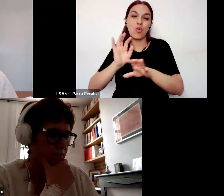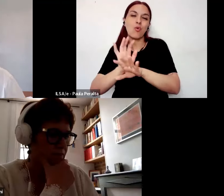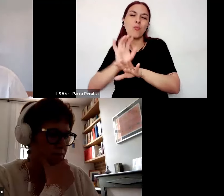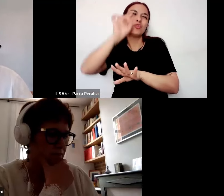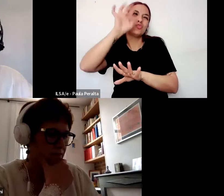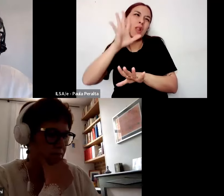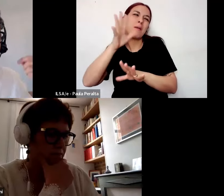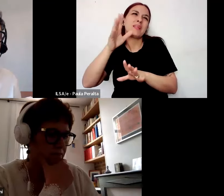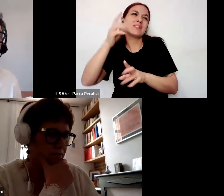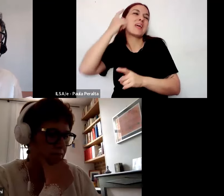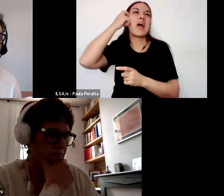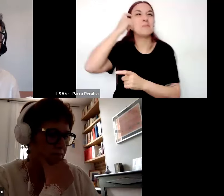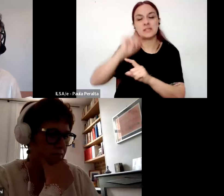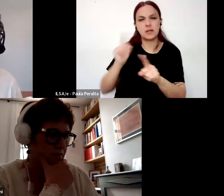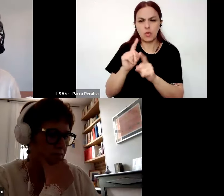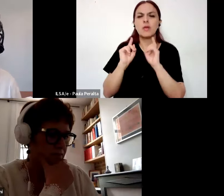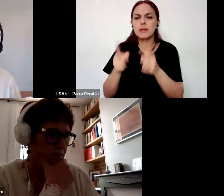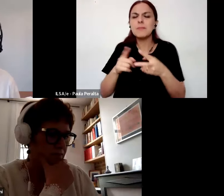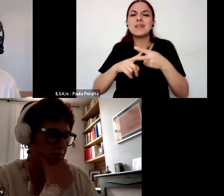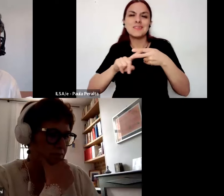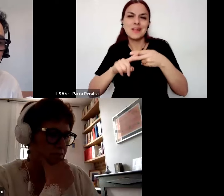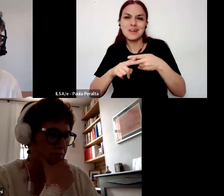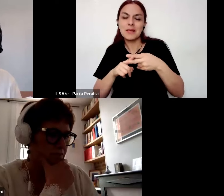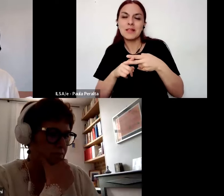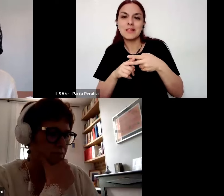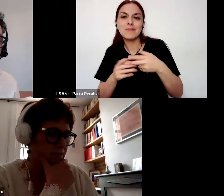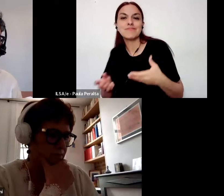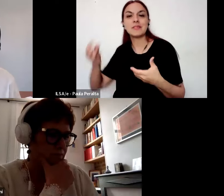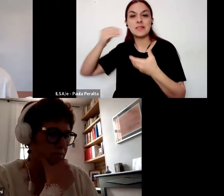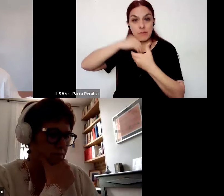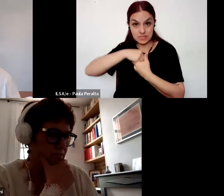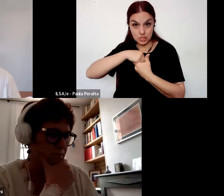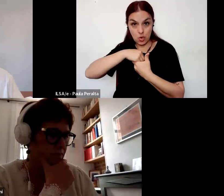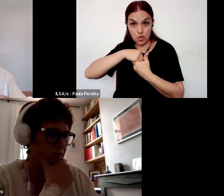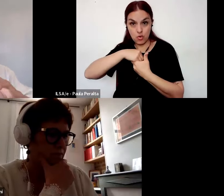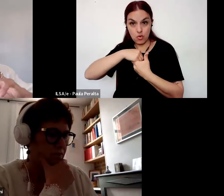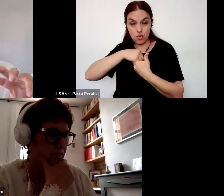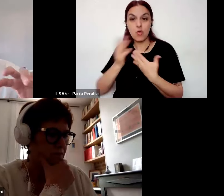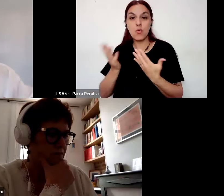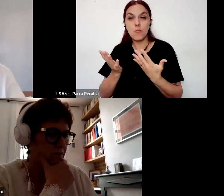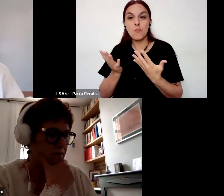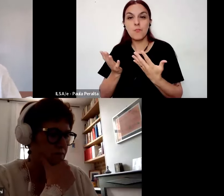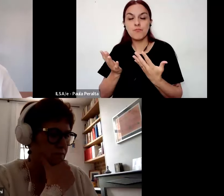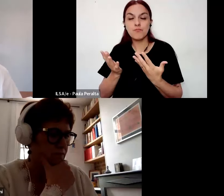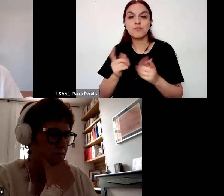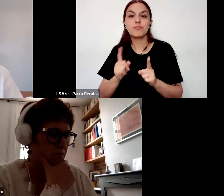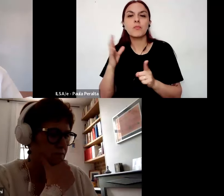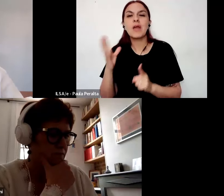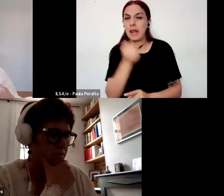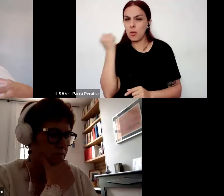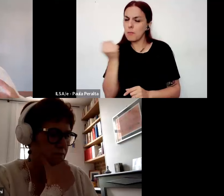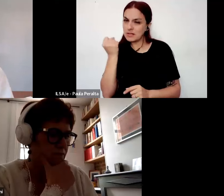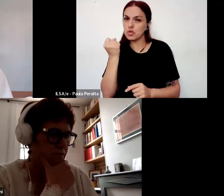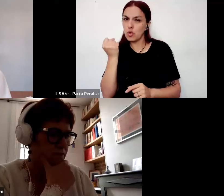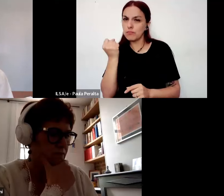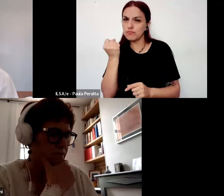formación sino también como un instrumento de intervención ¿no? de recuperación y